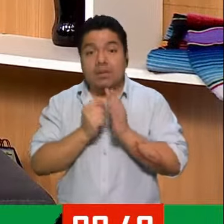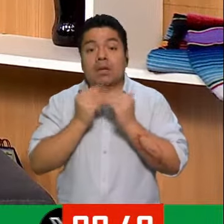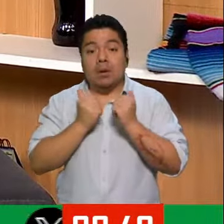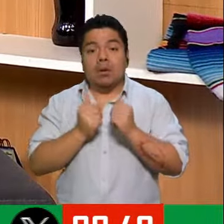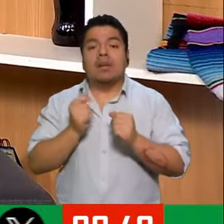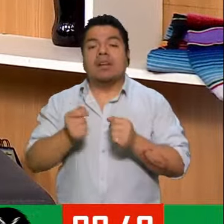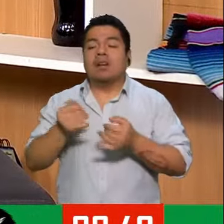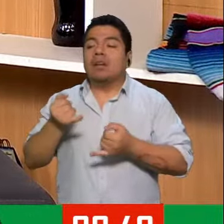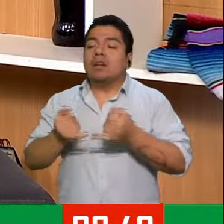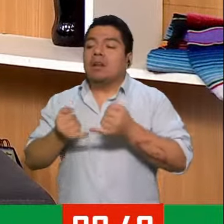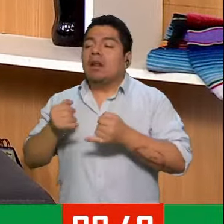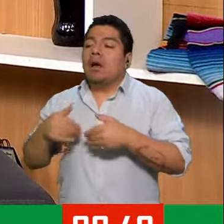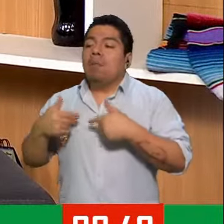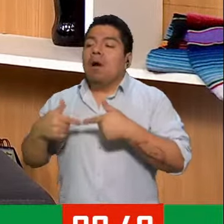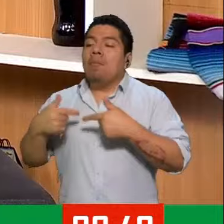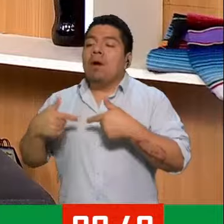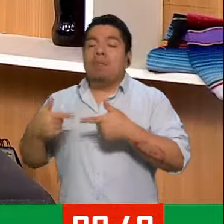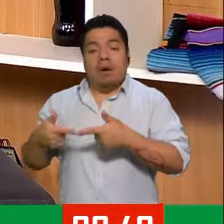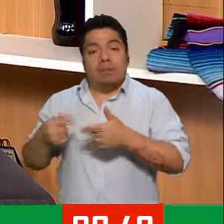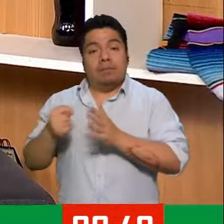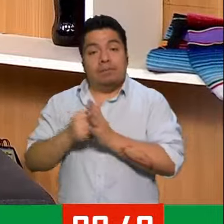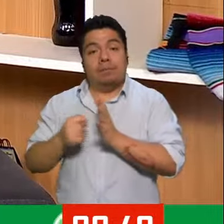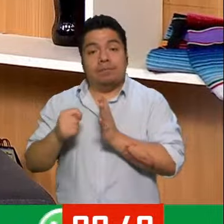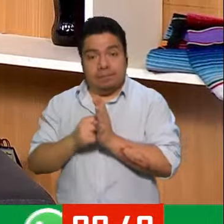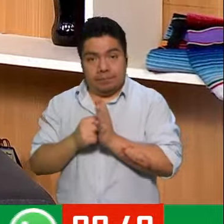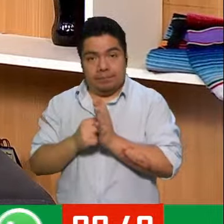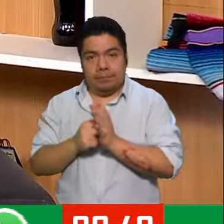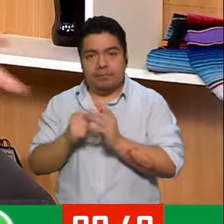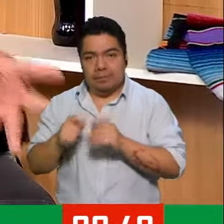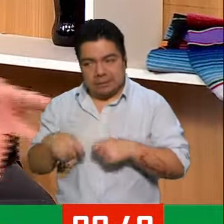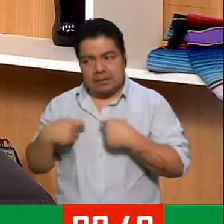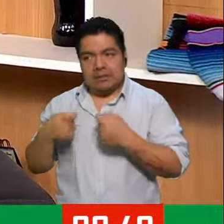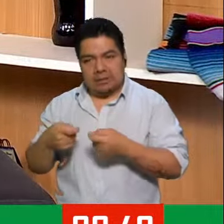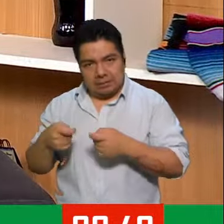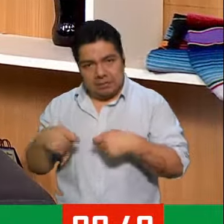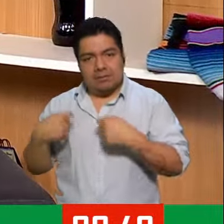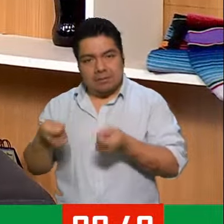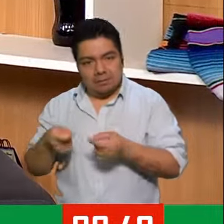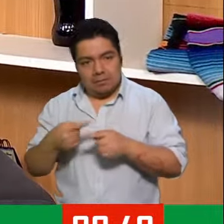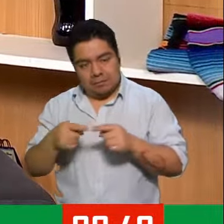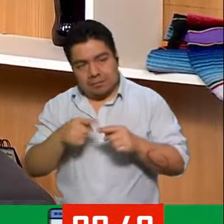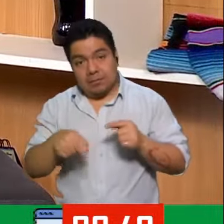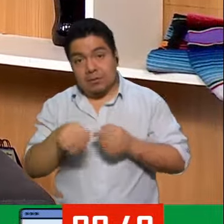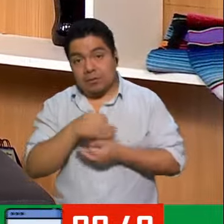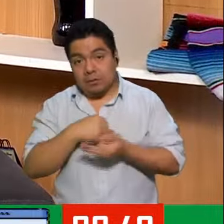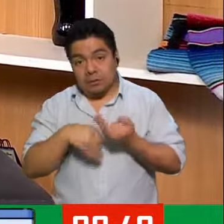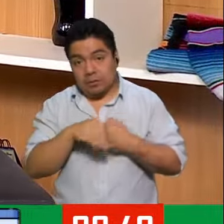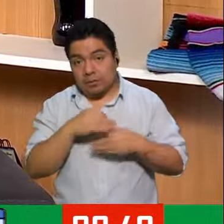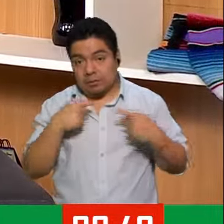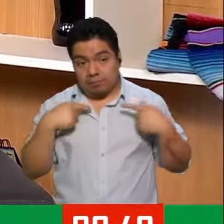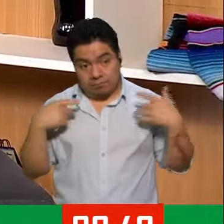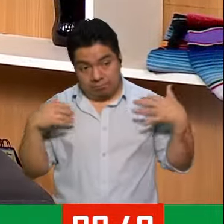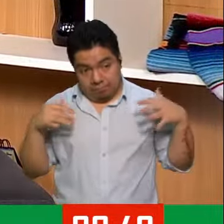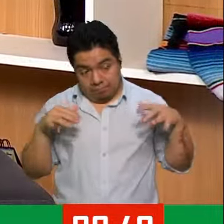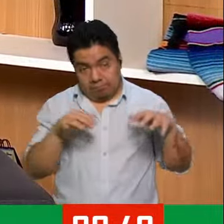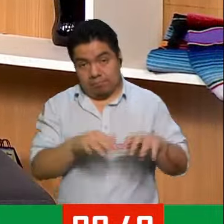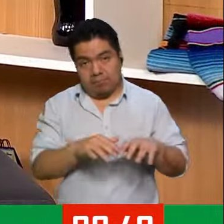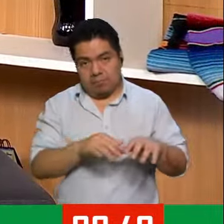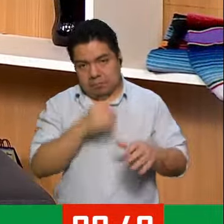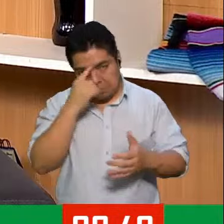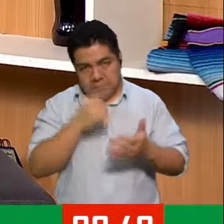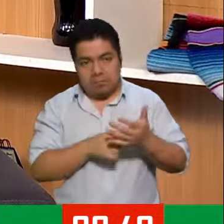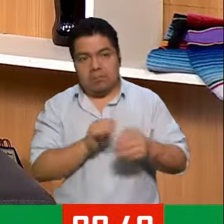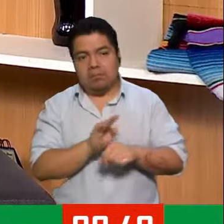juicio de sucesión testamentaria. Ahí es donde se van a tener que asignar y se van a acercar todos los que estén o se crean